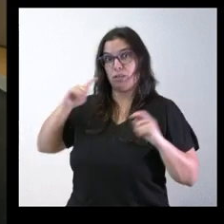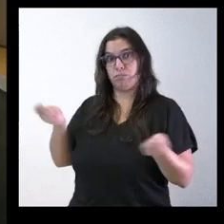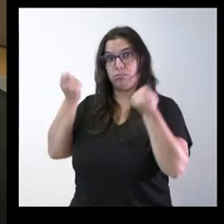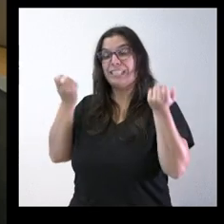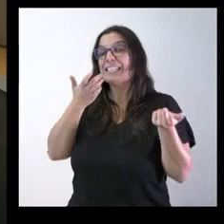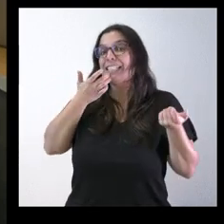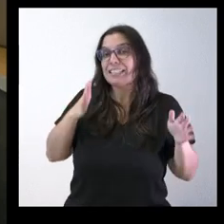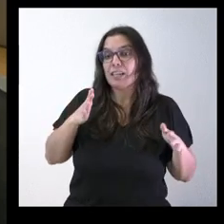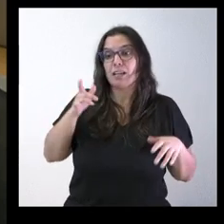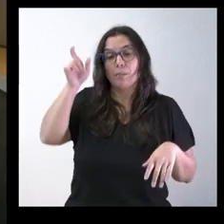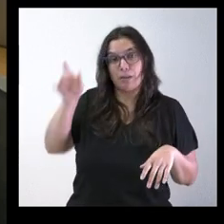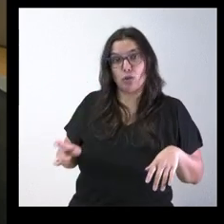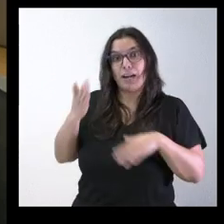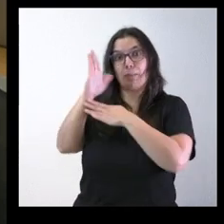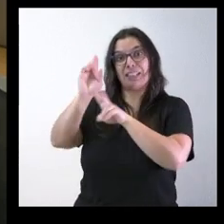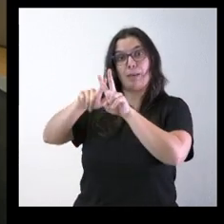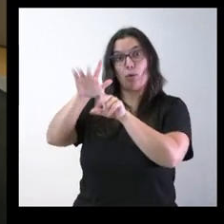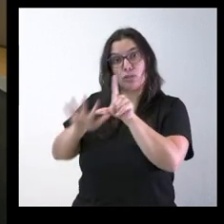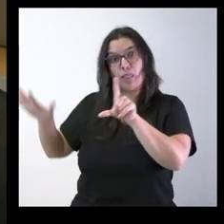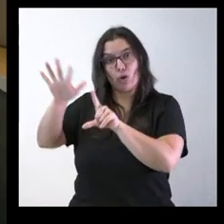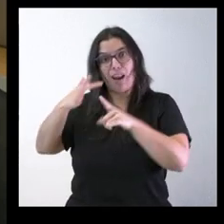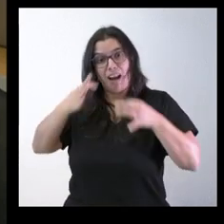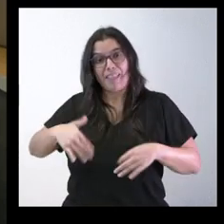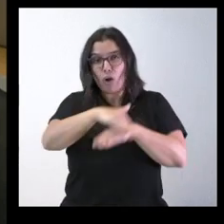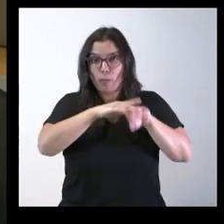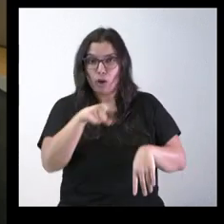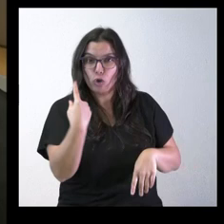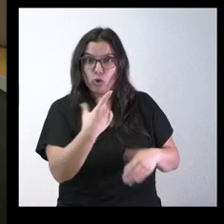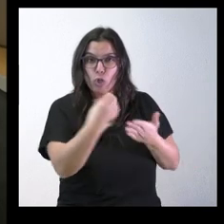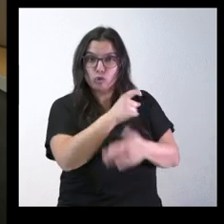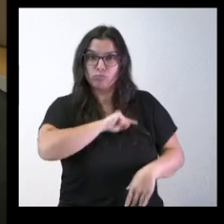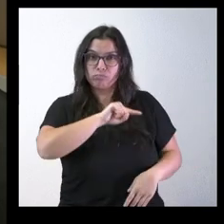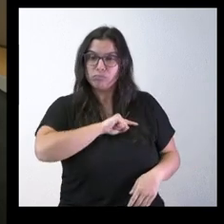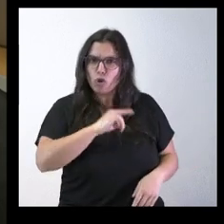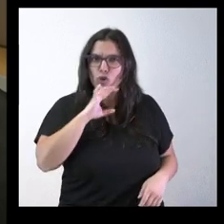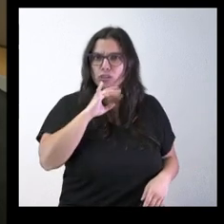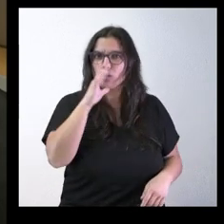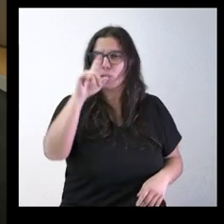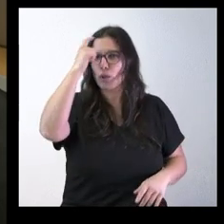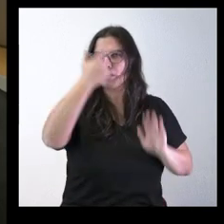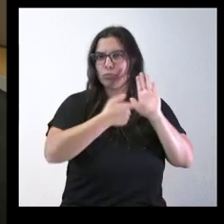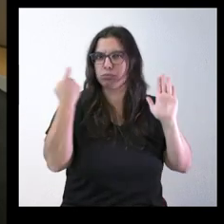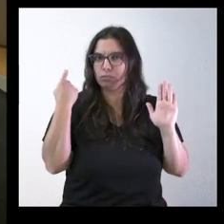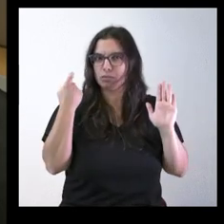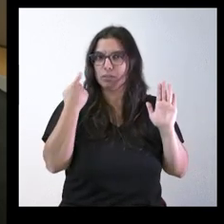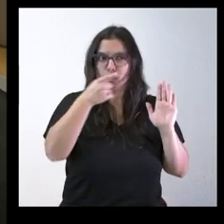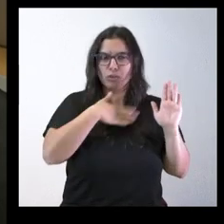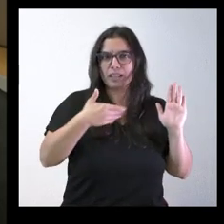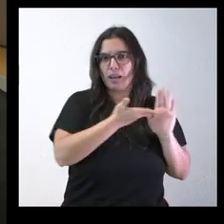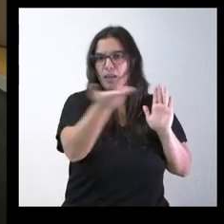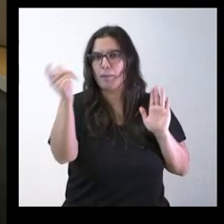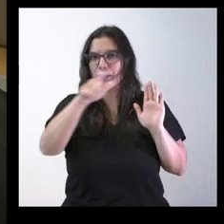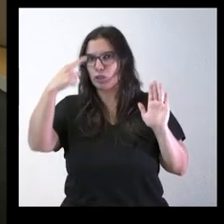nacional de Vox este sentir es así en todo el ejecutivo y si esto es lo que se le quiere trasladar a la